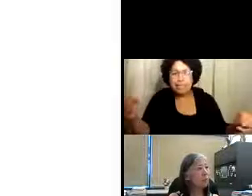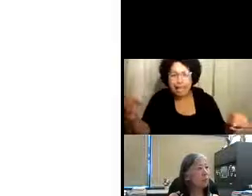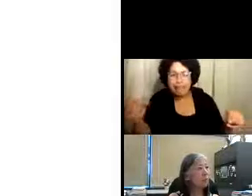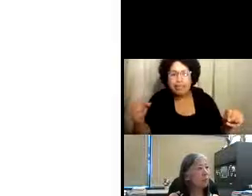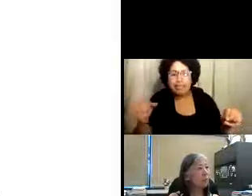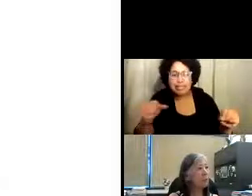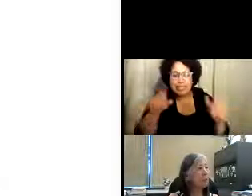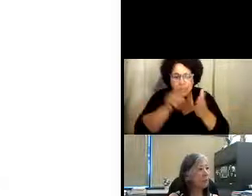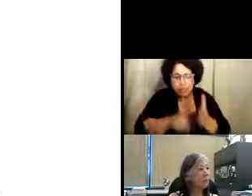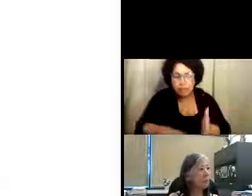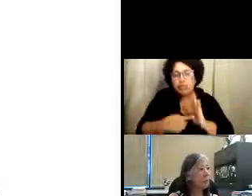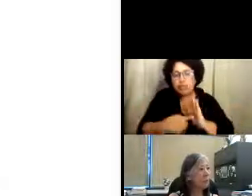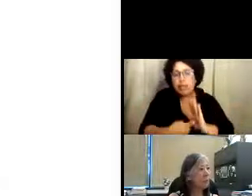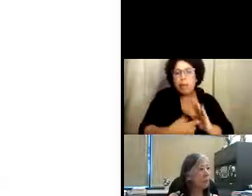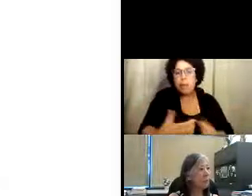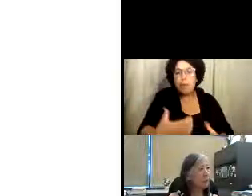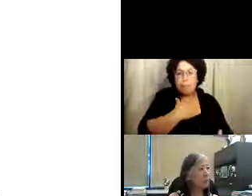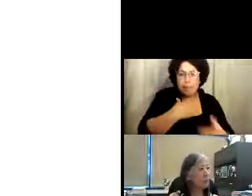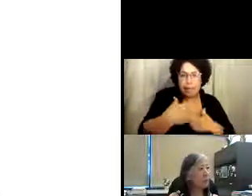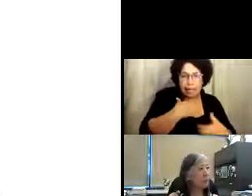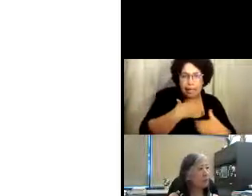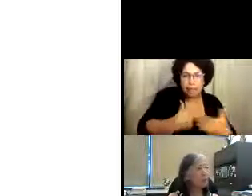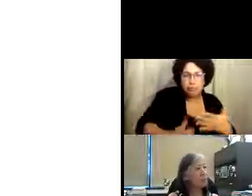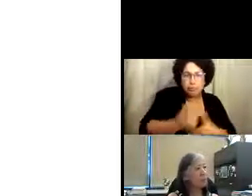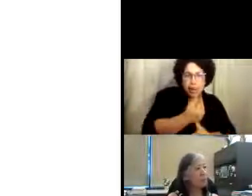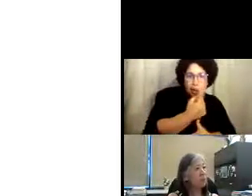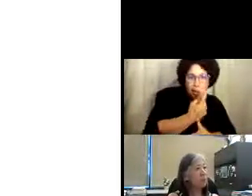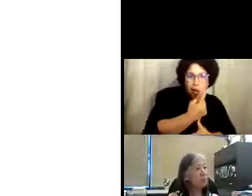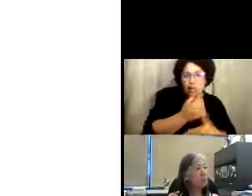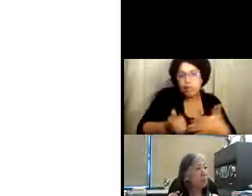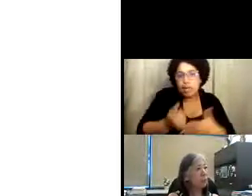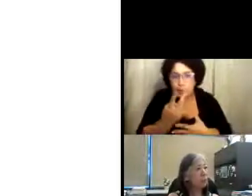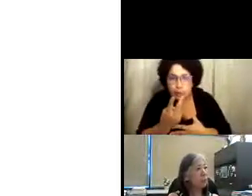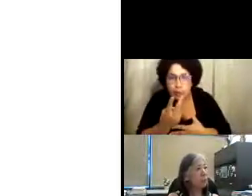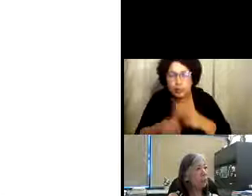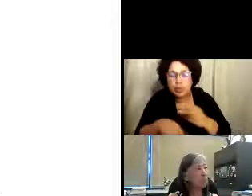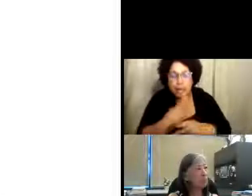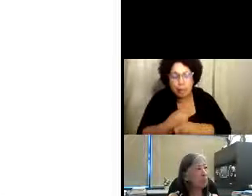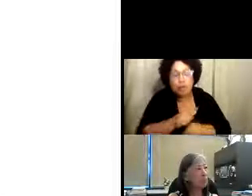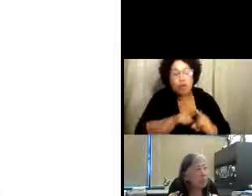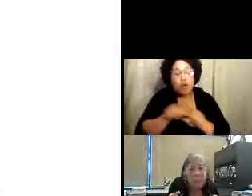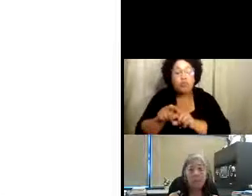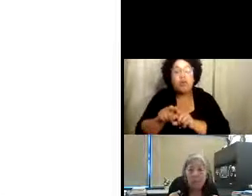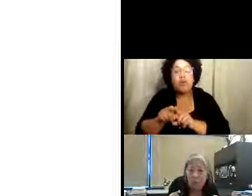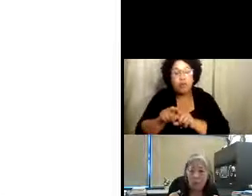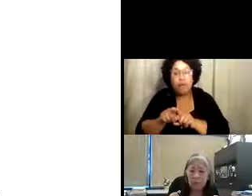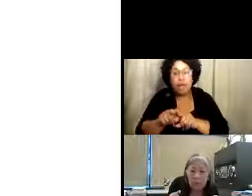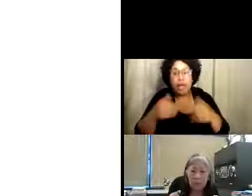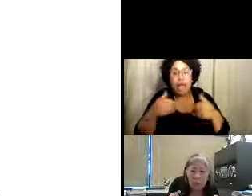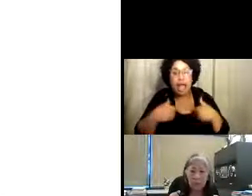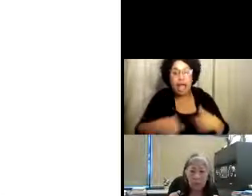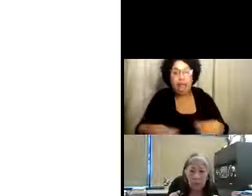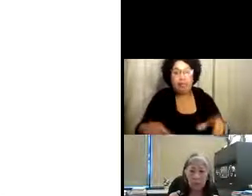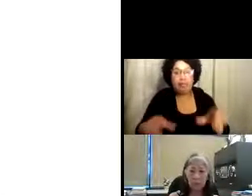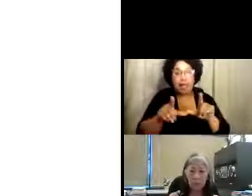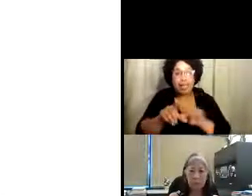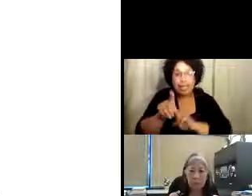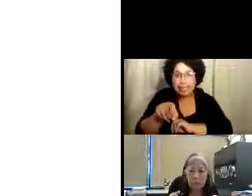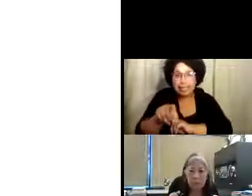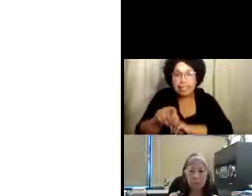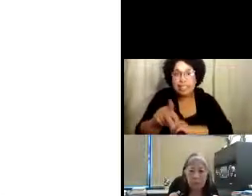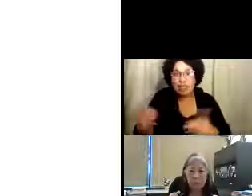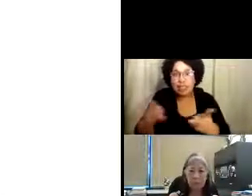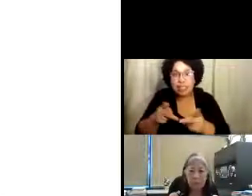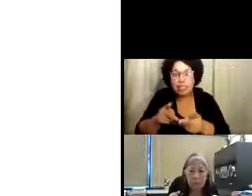a hacer nuestras inspecciones de alta prioridad, por ejemplo, prioridad 1 y